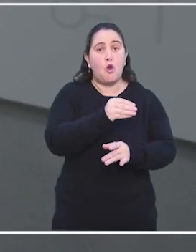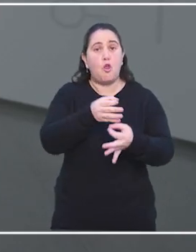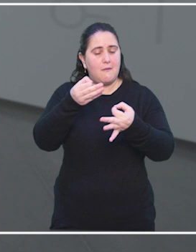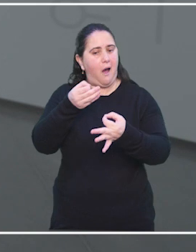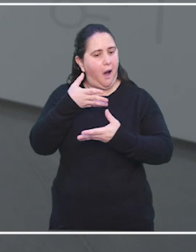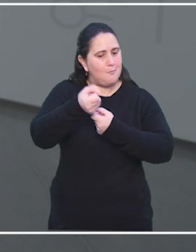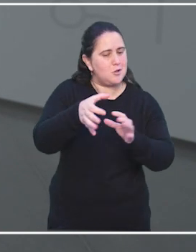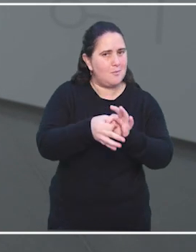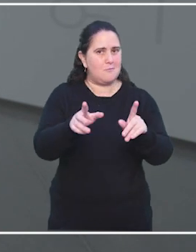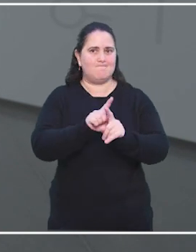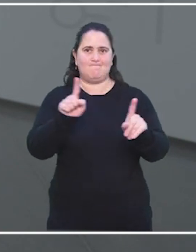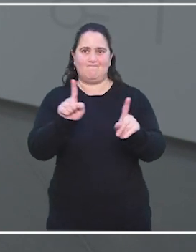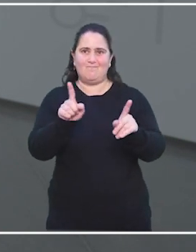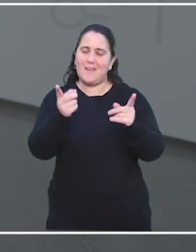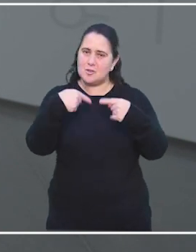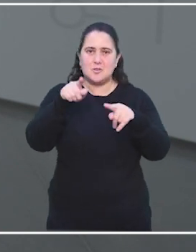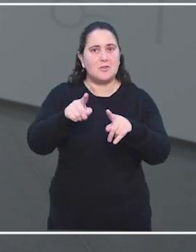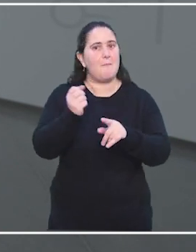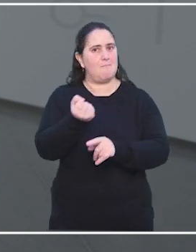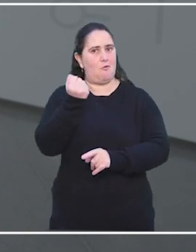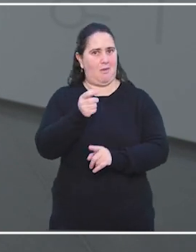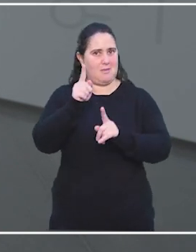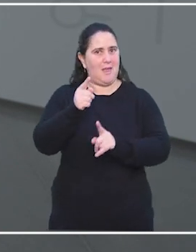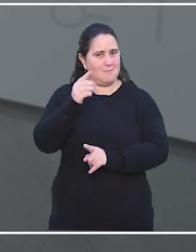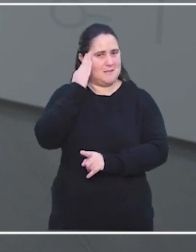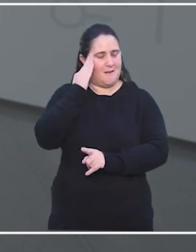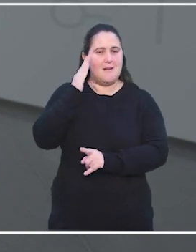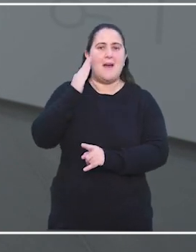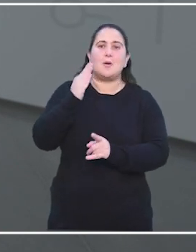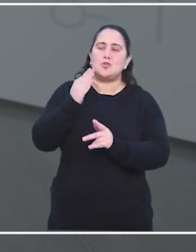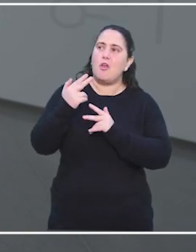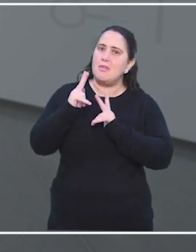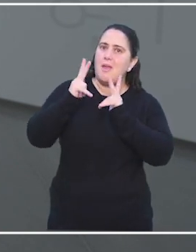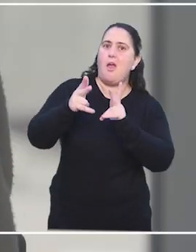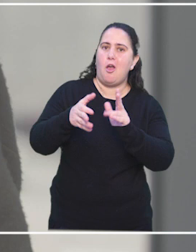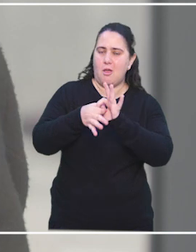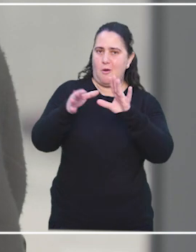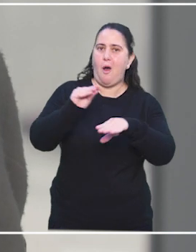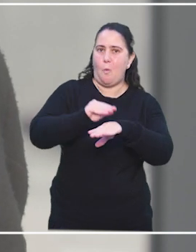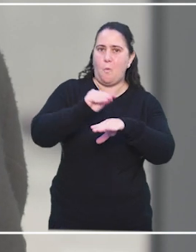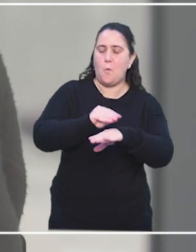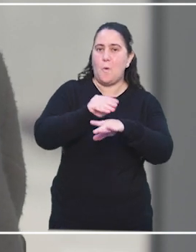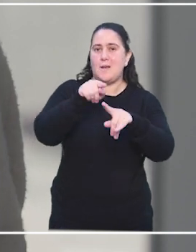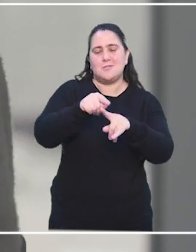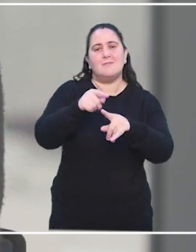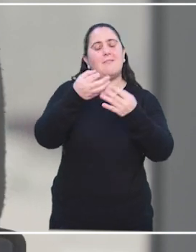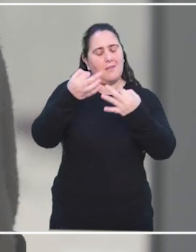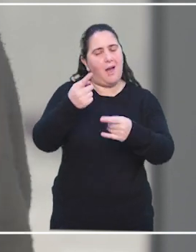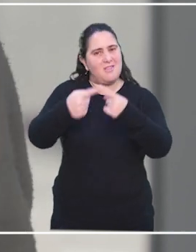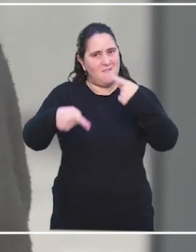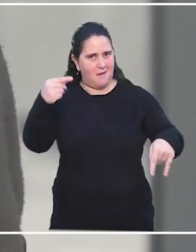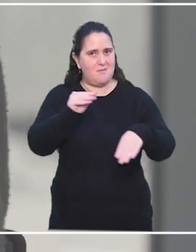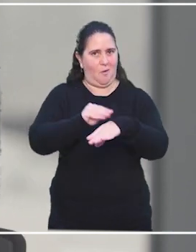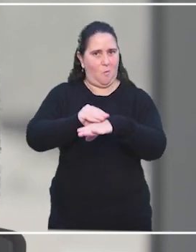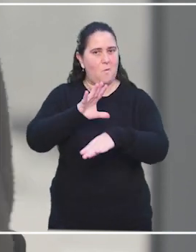en favor de la democracia. Entonces eso también tenemos que tener en cuenta cuando hablamos de la cultura democrática, que hay muchas diferentes